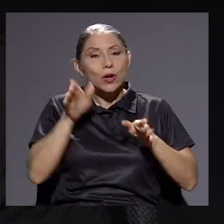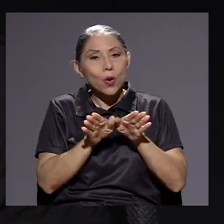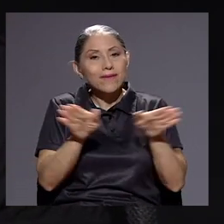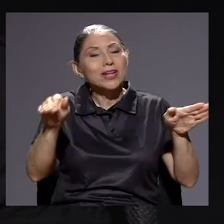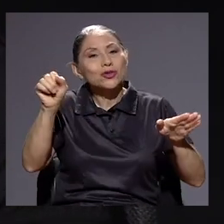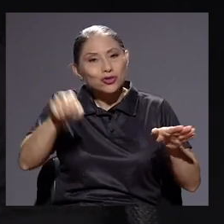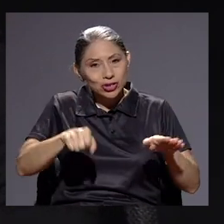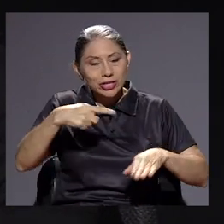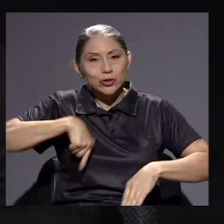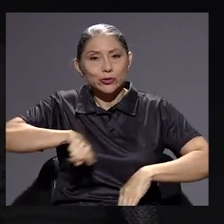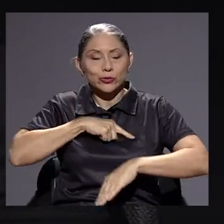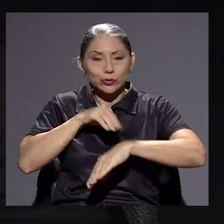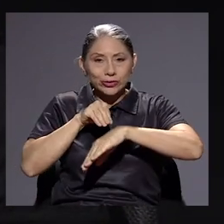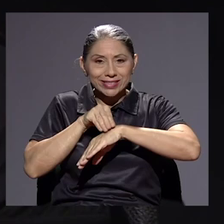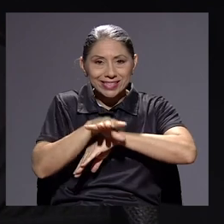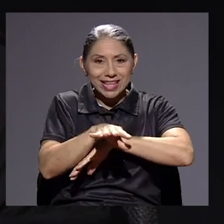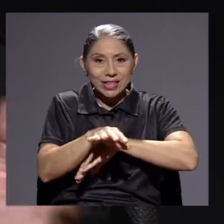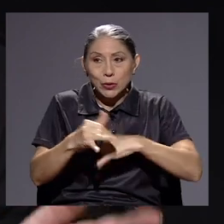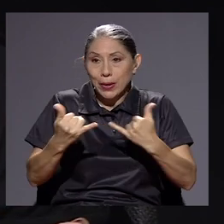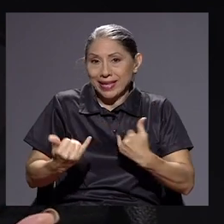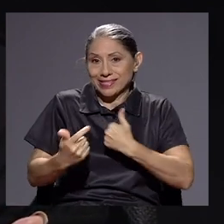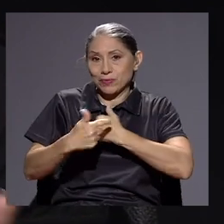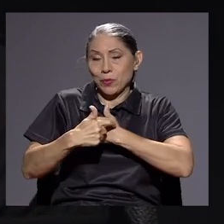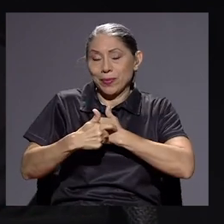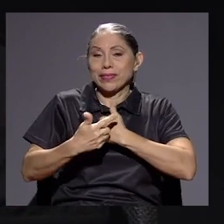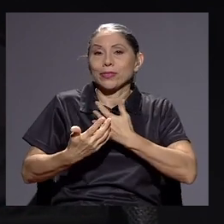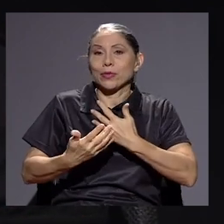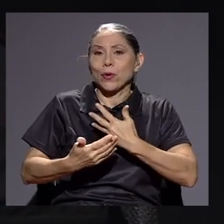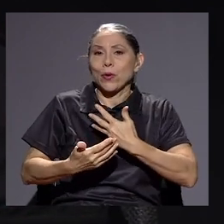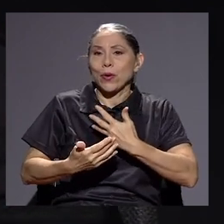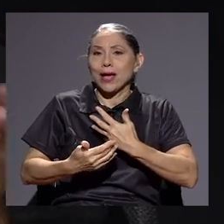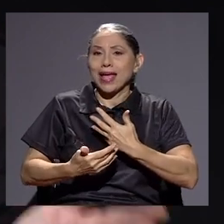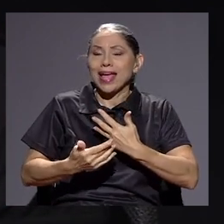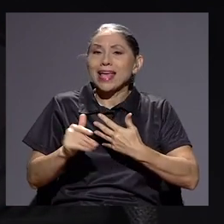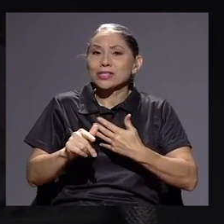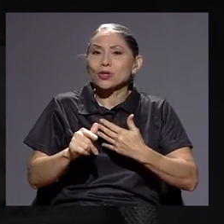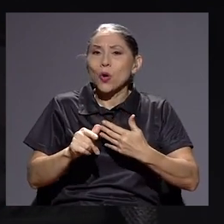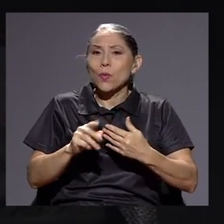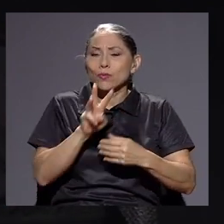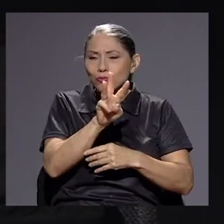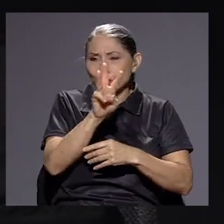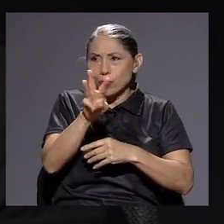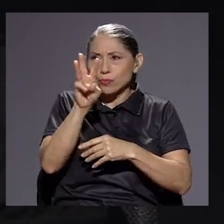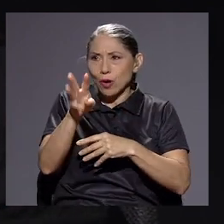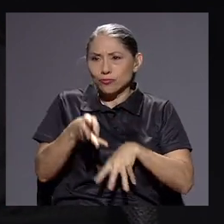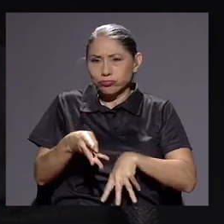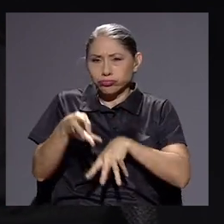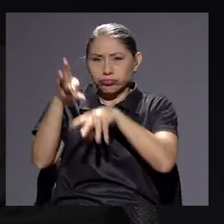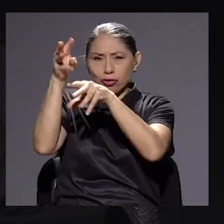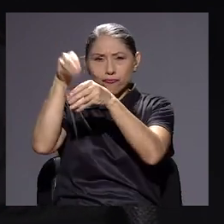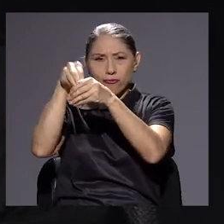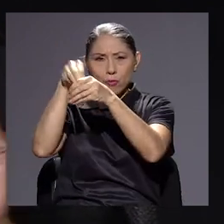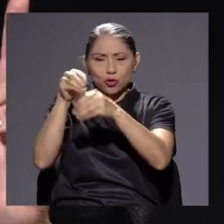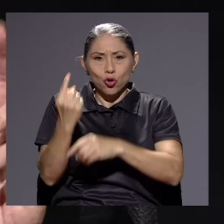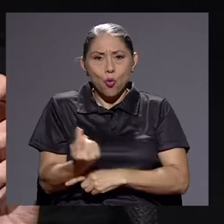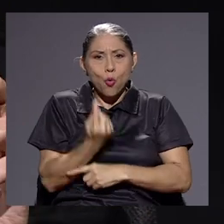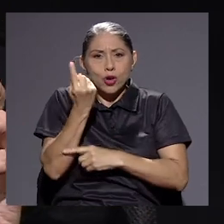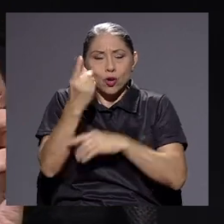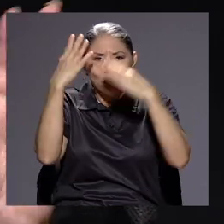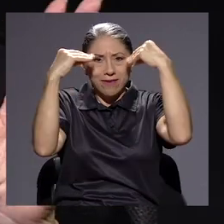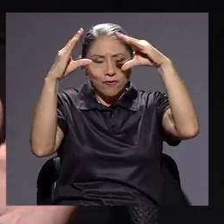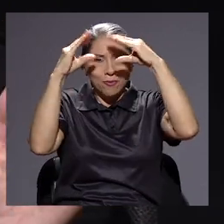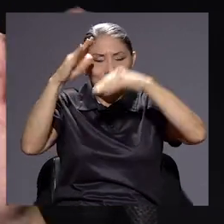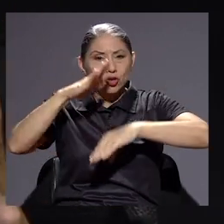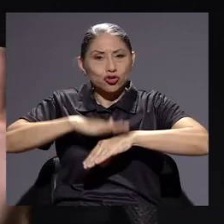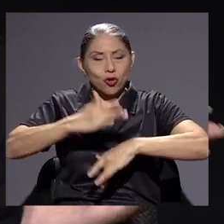la, bueno, en este momento sería la base, perdón, el repositorio único de información sobre el COVID,